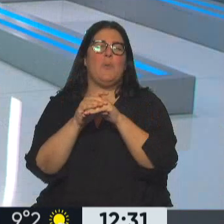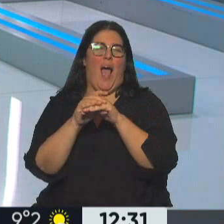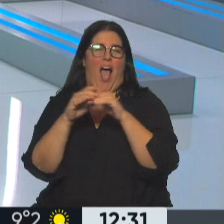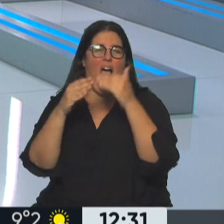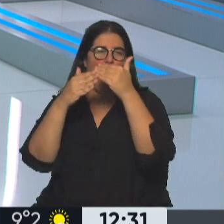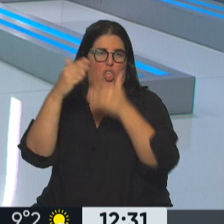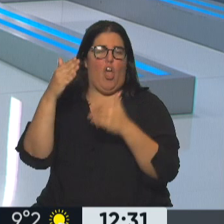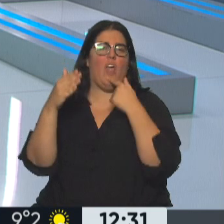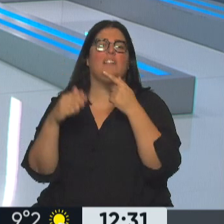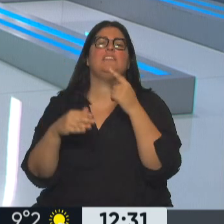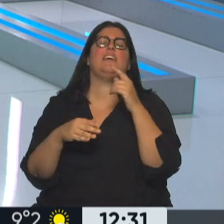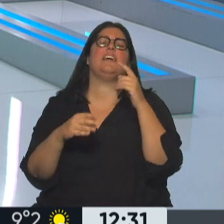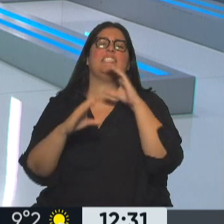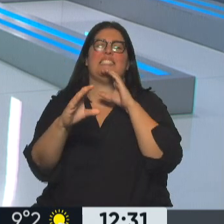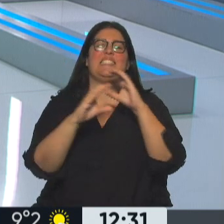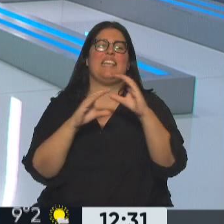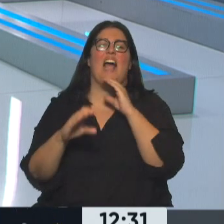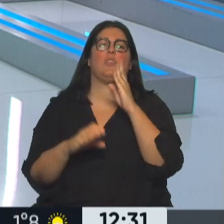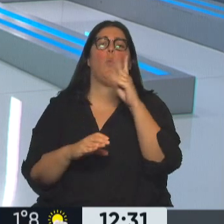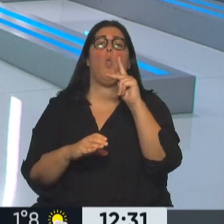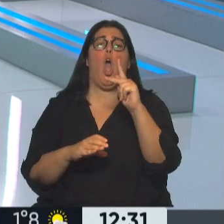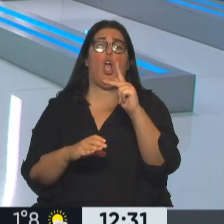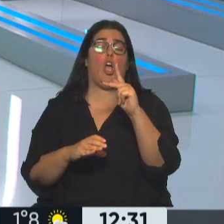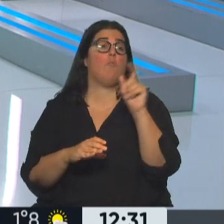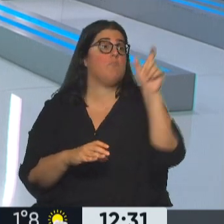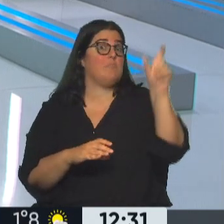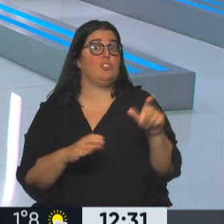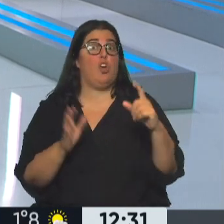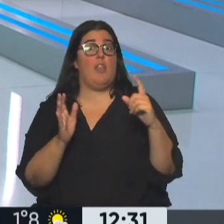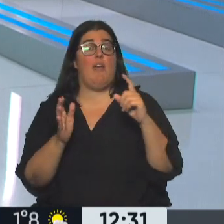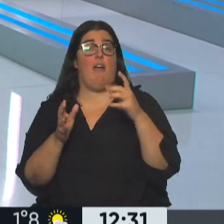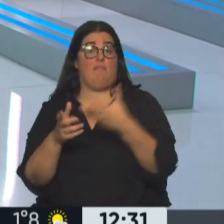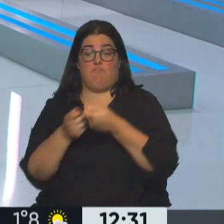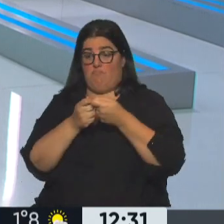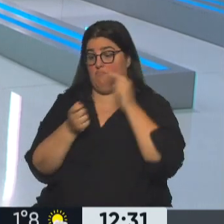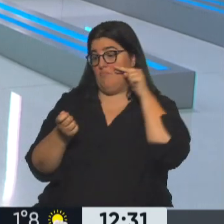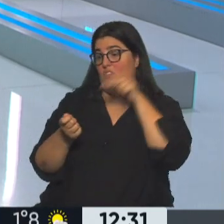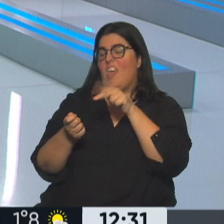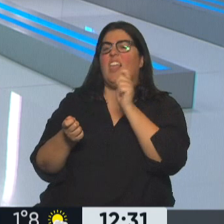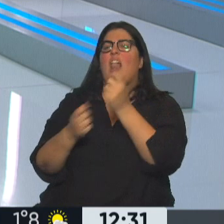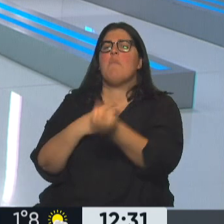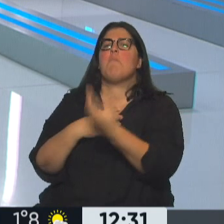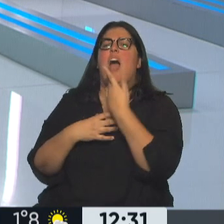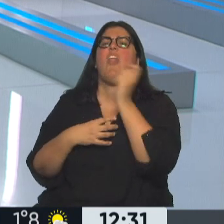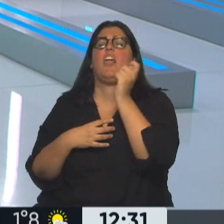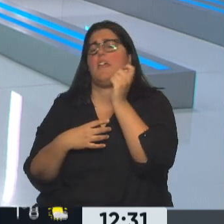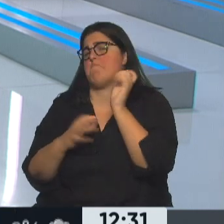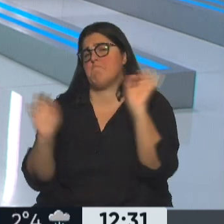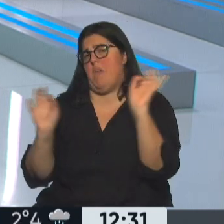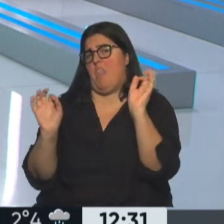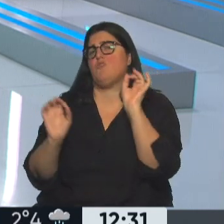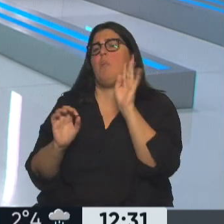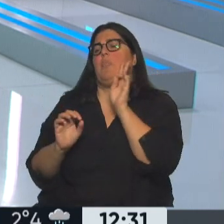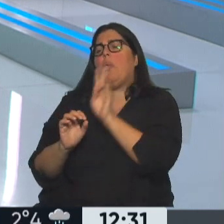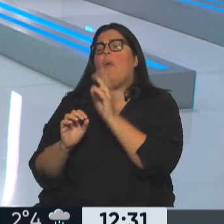ChatBlock. Y el que te agarre el teléfono, la que te agarre el teléfono, no va a ver el nombre del remitente, solamente va a ver que hay un mensaje